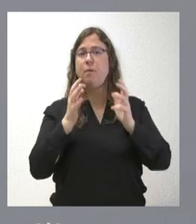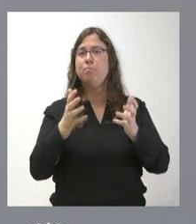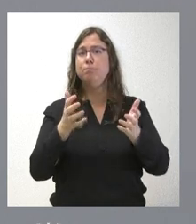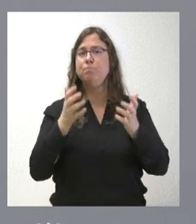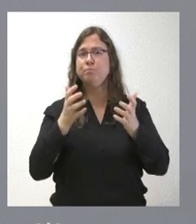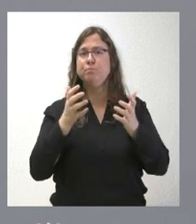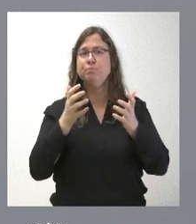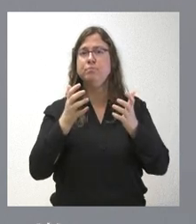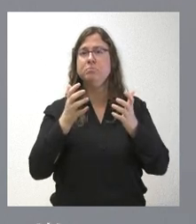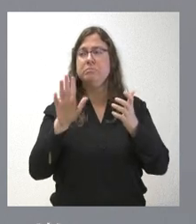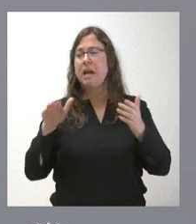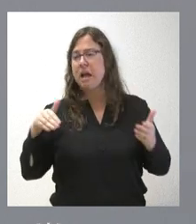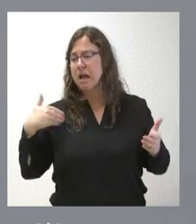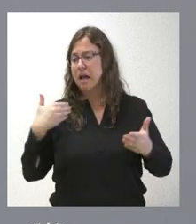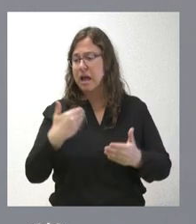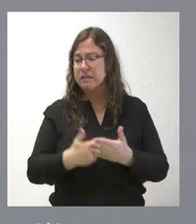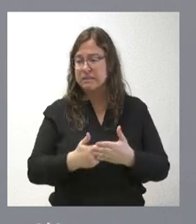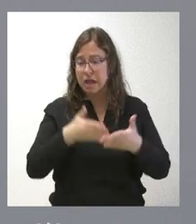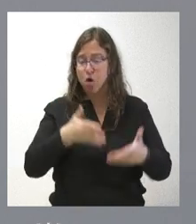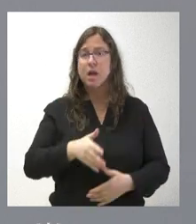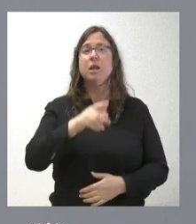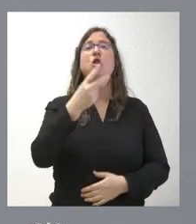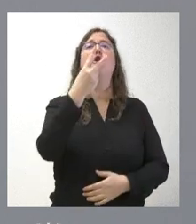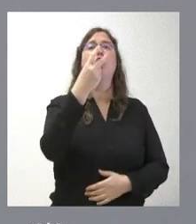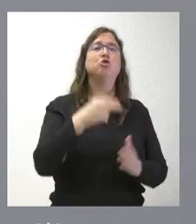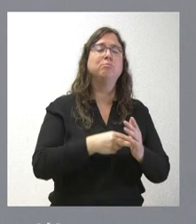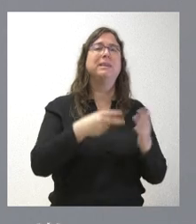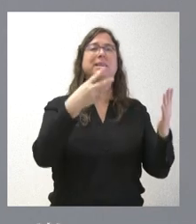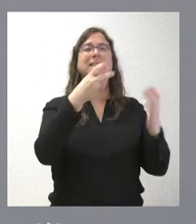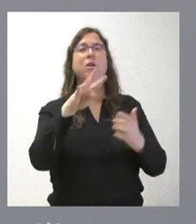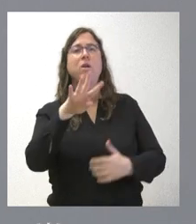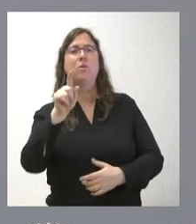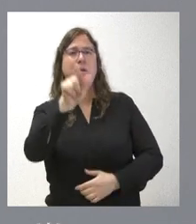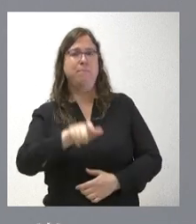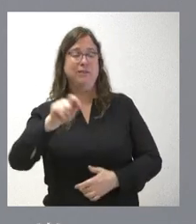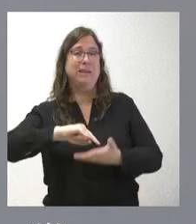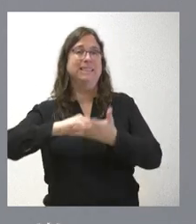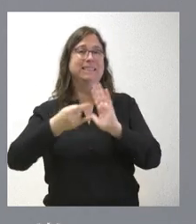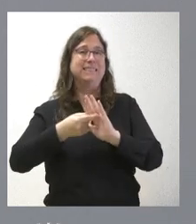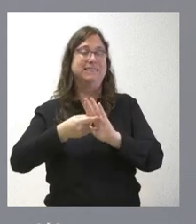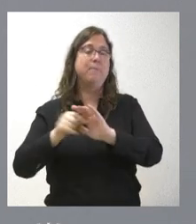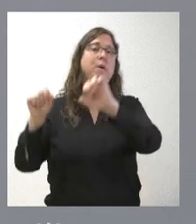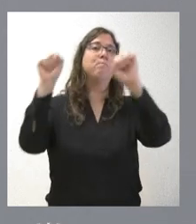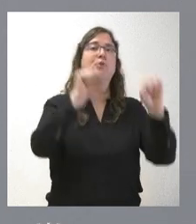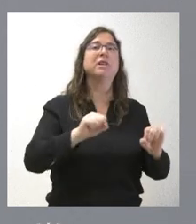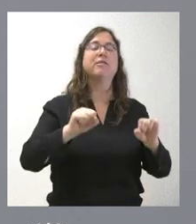hasta el momento un total de 2.461 personas en el sistema de protección internacional.